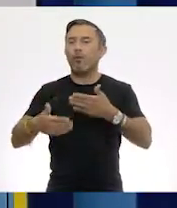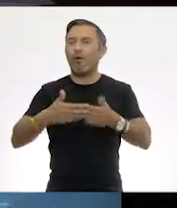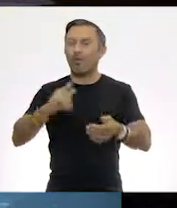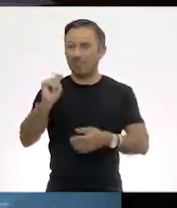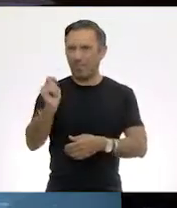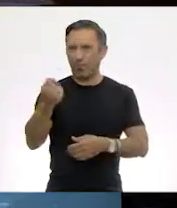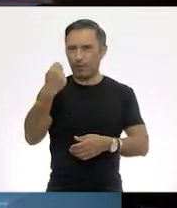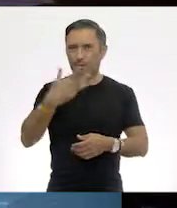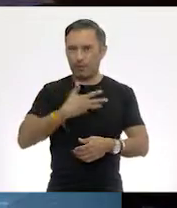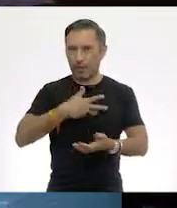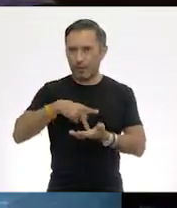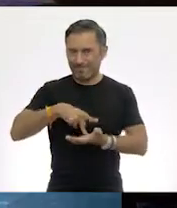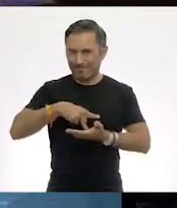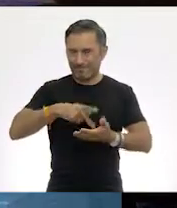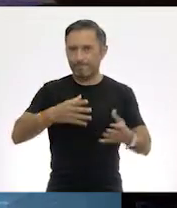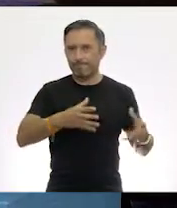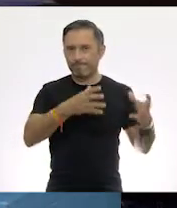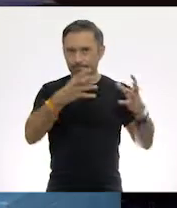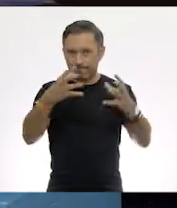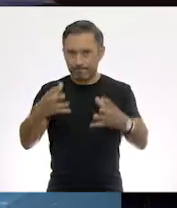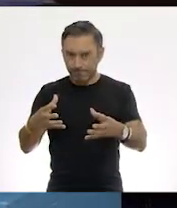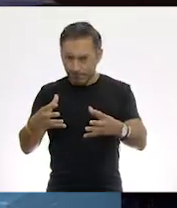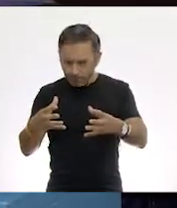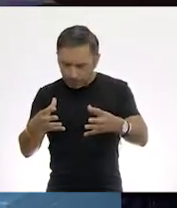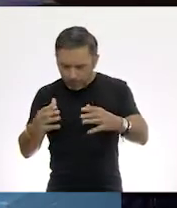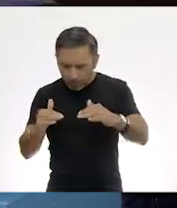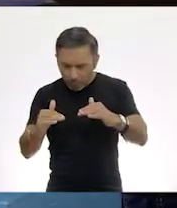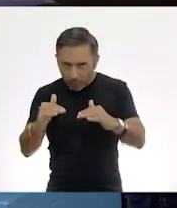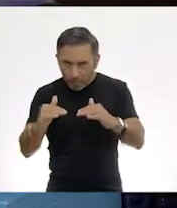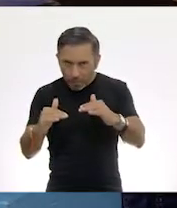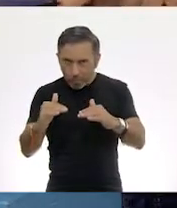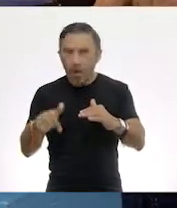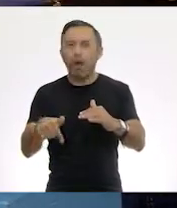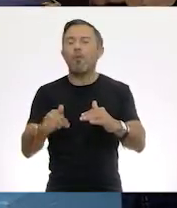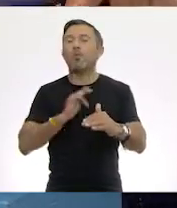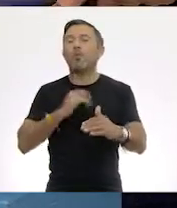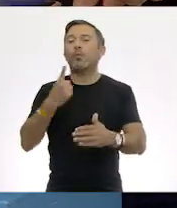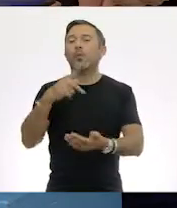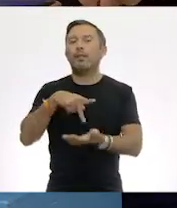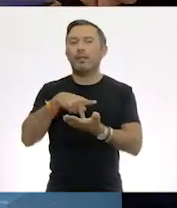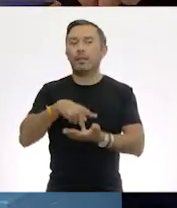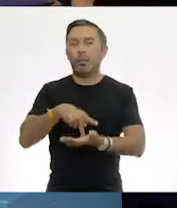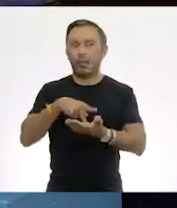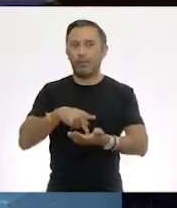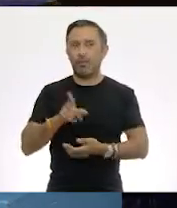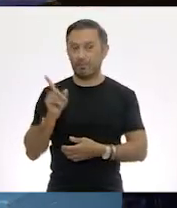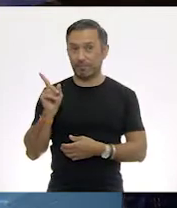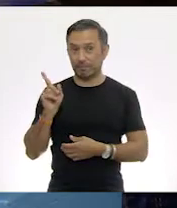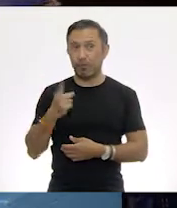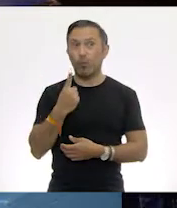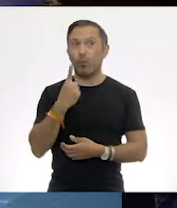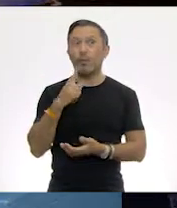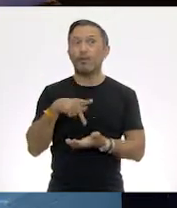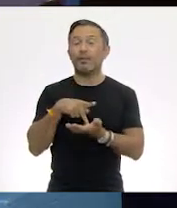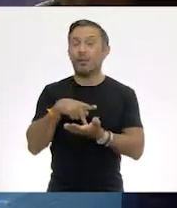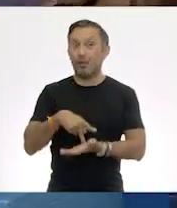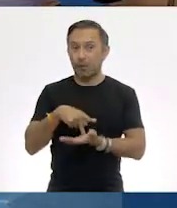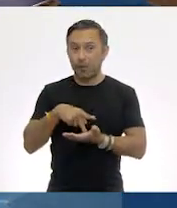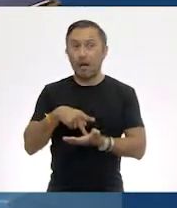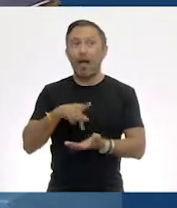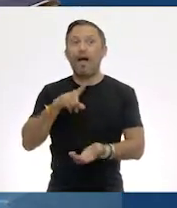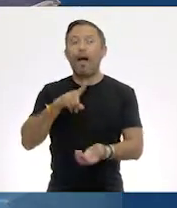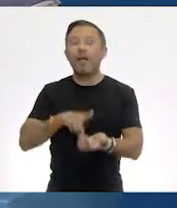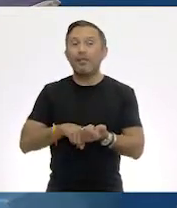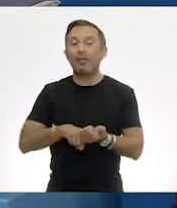Mira, y la pesamos y pesa un kilogramo. Un kilogramo es igual a